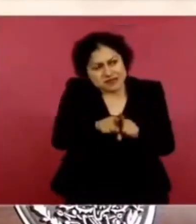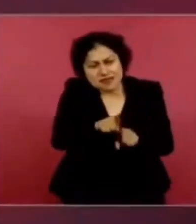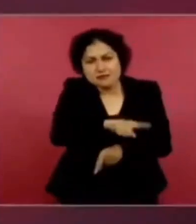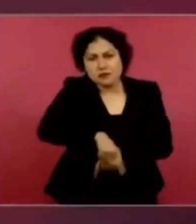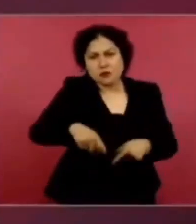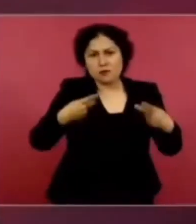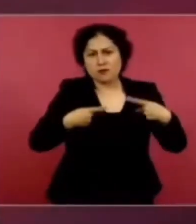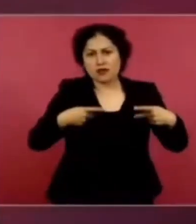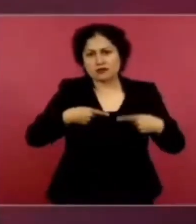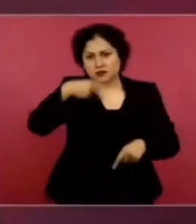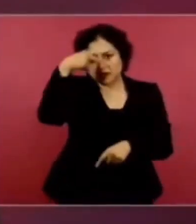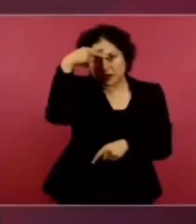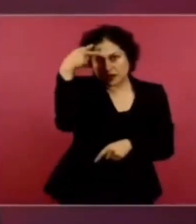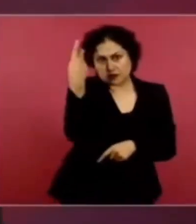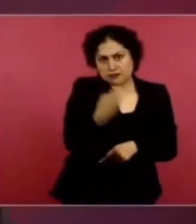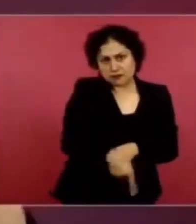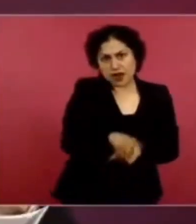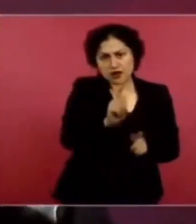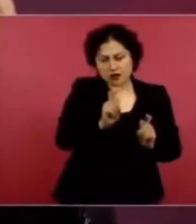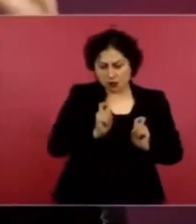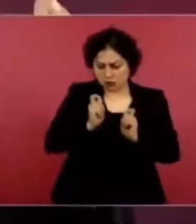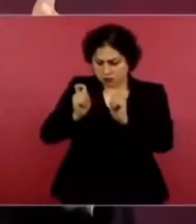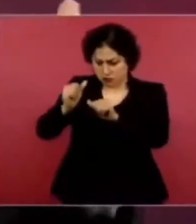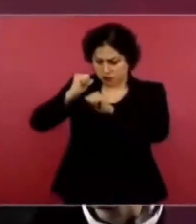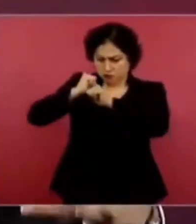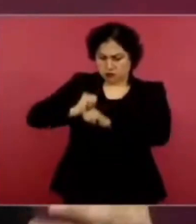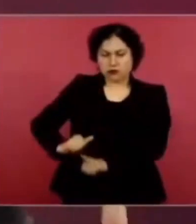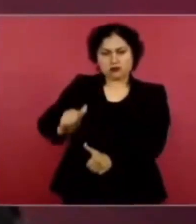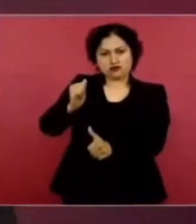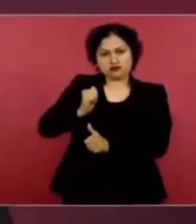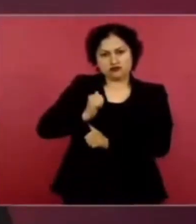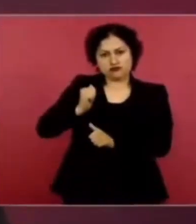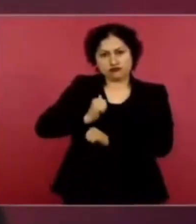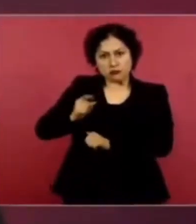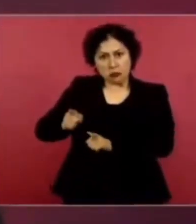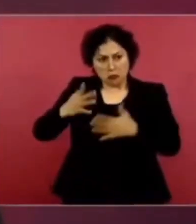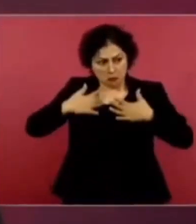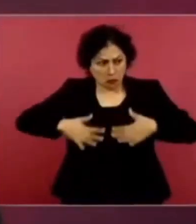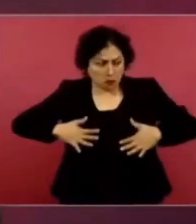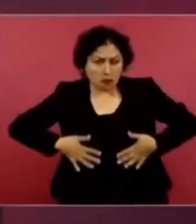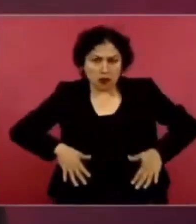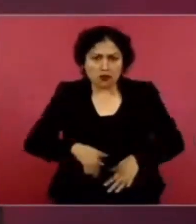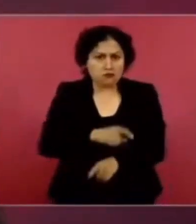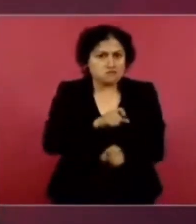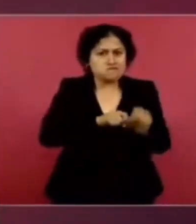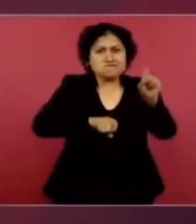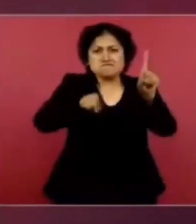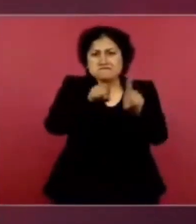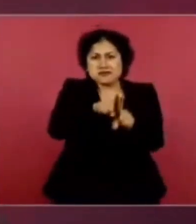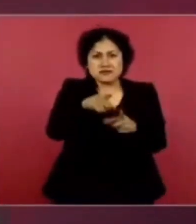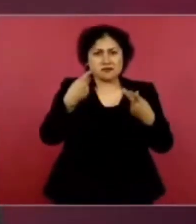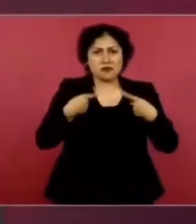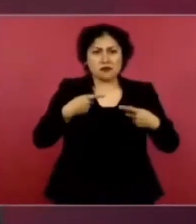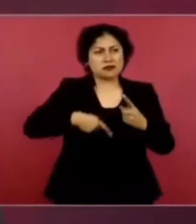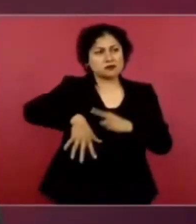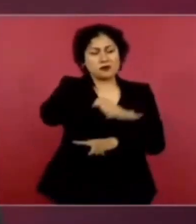pero es esta campaña, nada más que no van a poder.